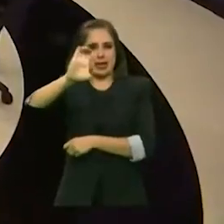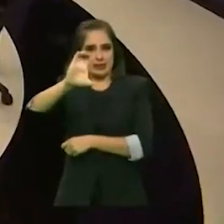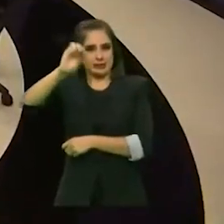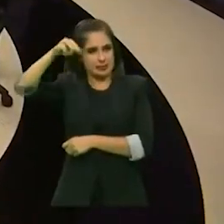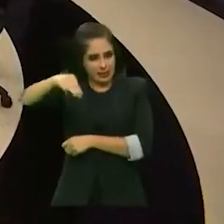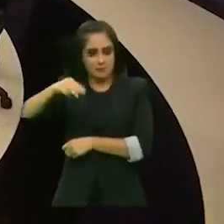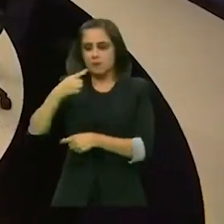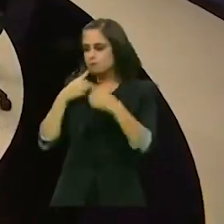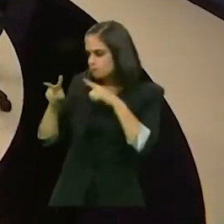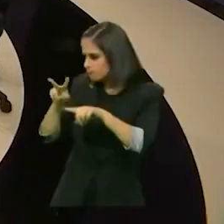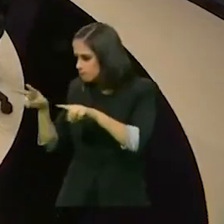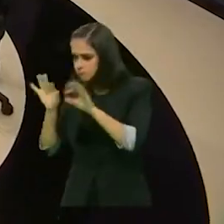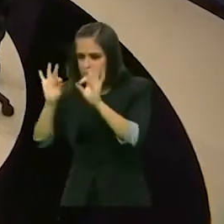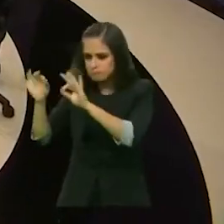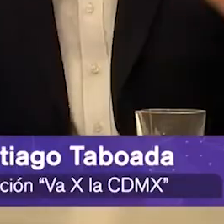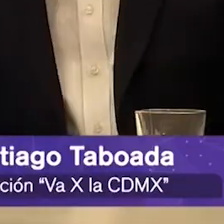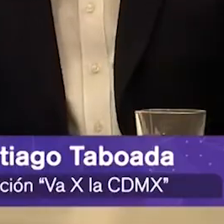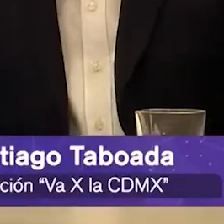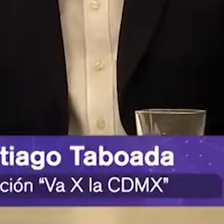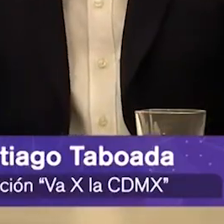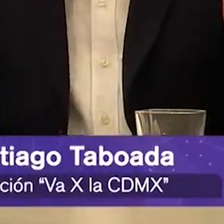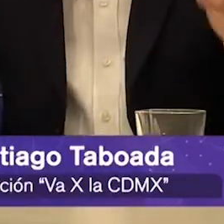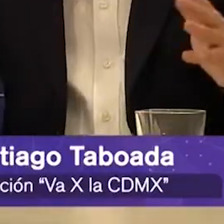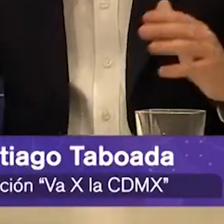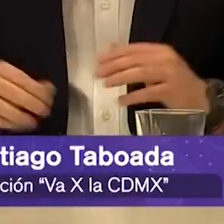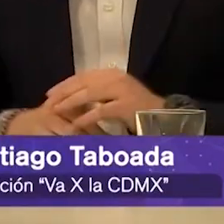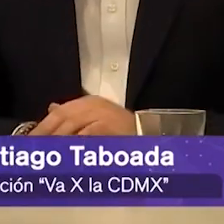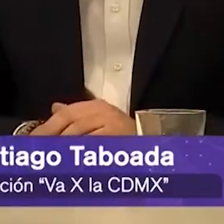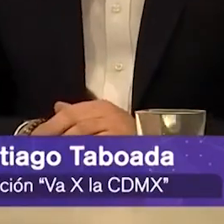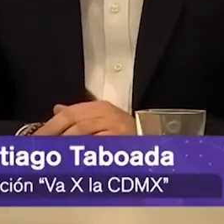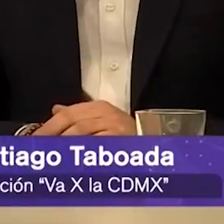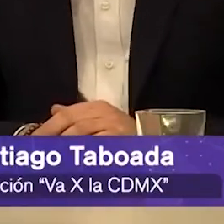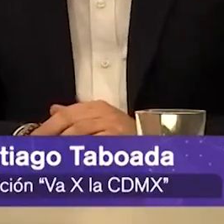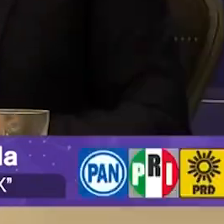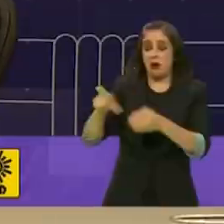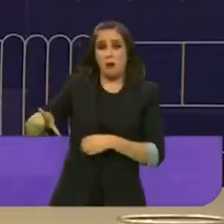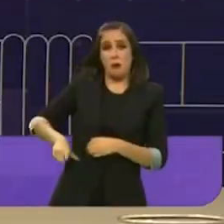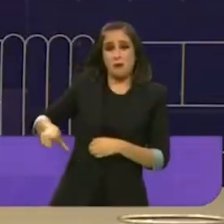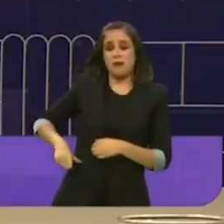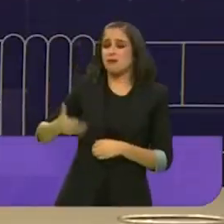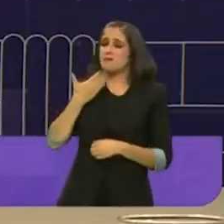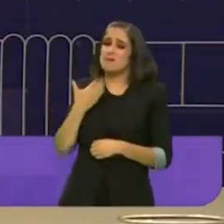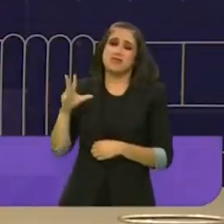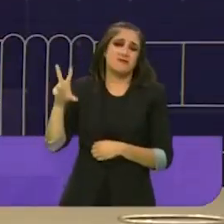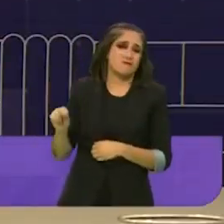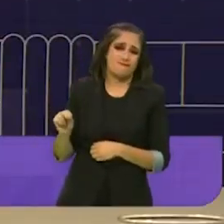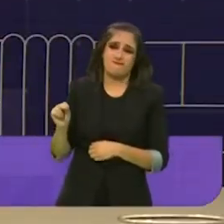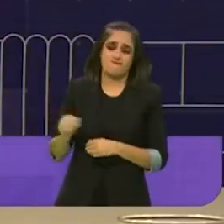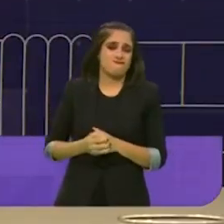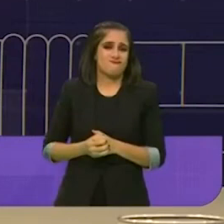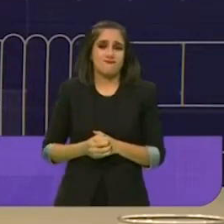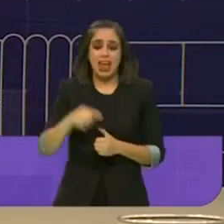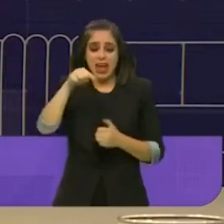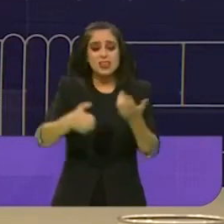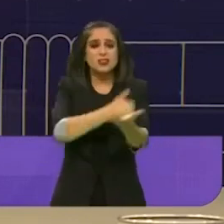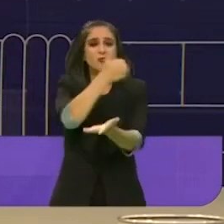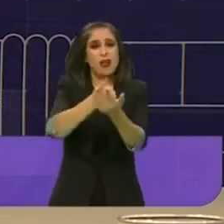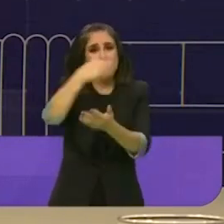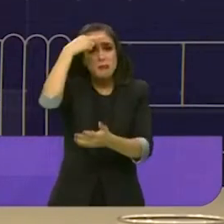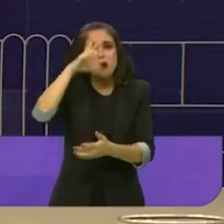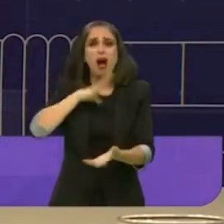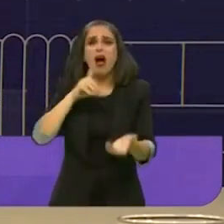ocho, se dieron hasta con la cubeta y lanzaron sus propuestas más ruidosas. La Ciudad de México está abandonada.